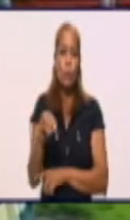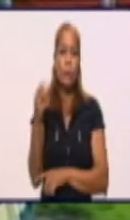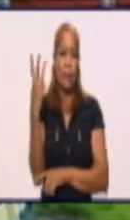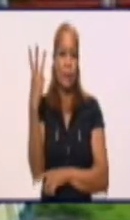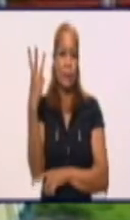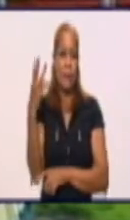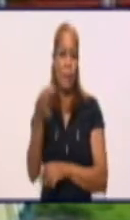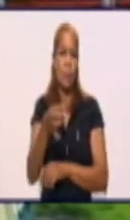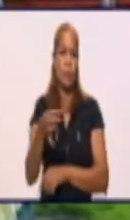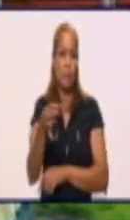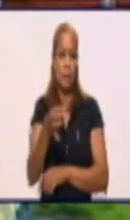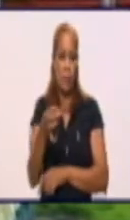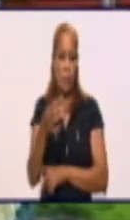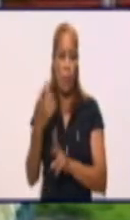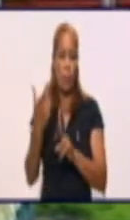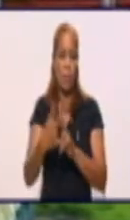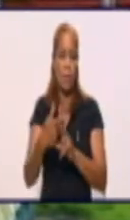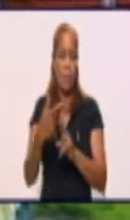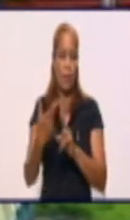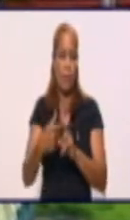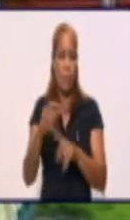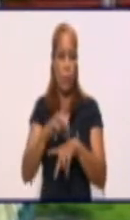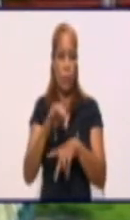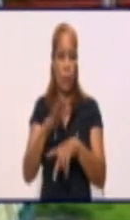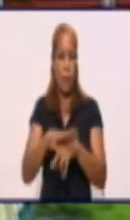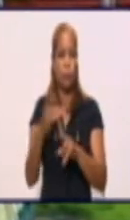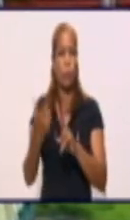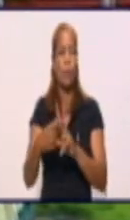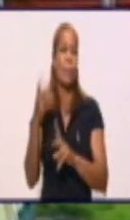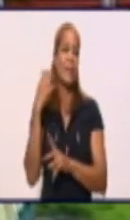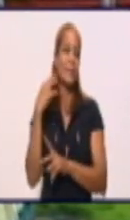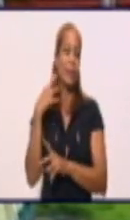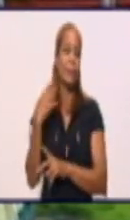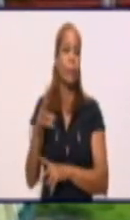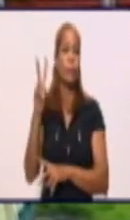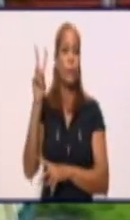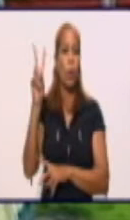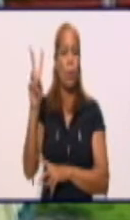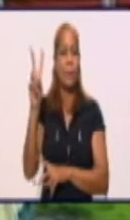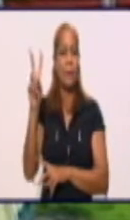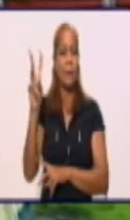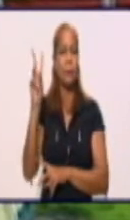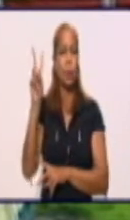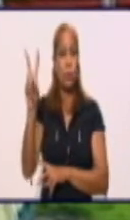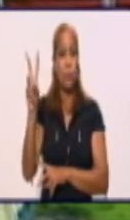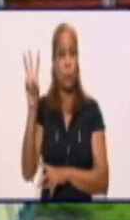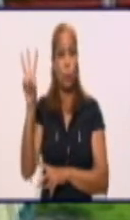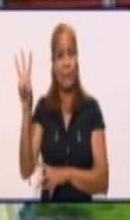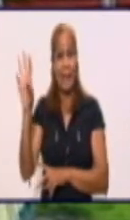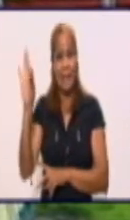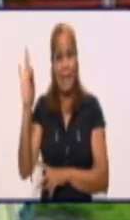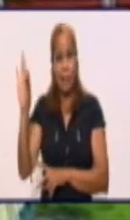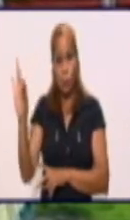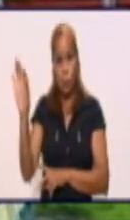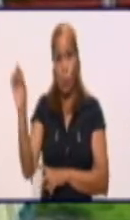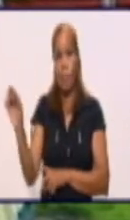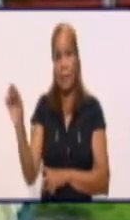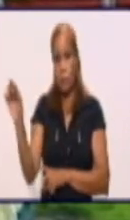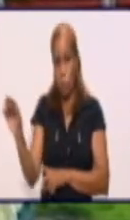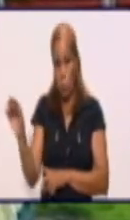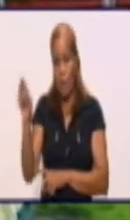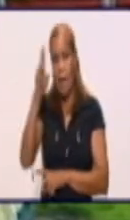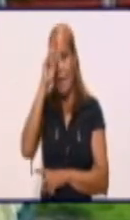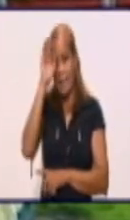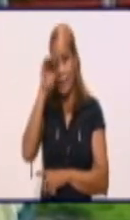y Manzanillo. En este minuto, 2.238 personas permanecen ingresadas en las diferentes categorías.